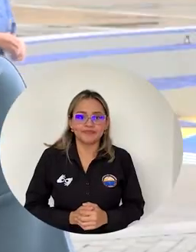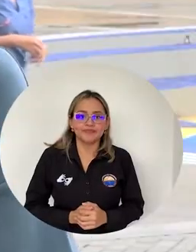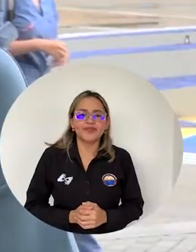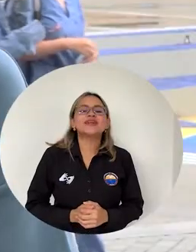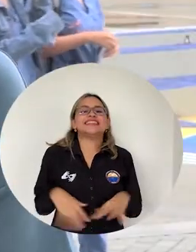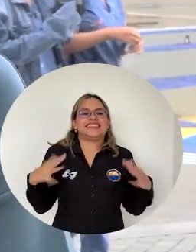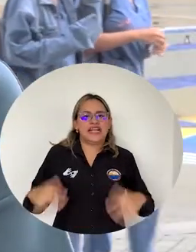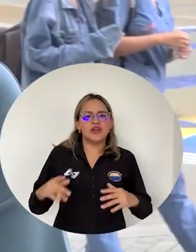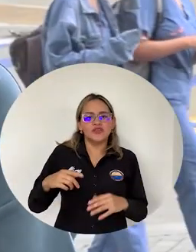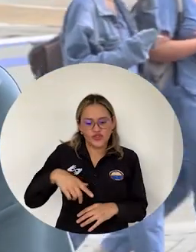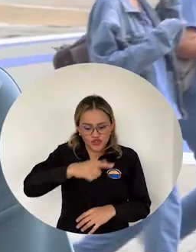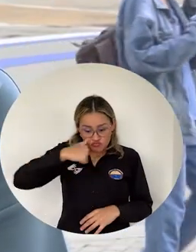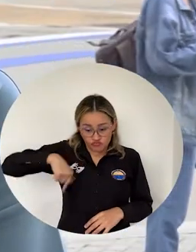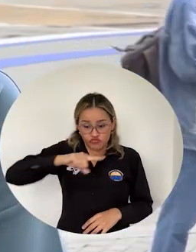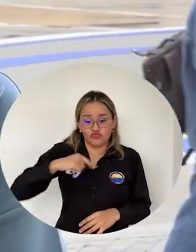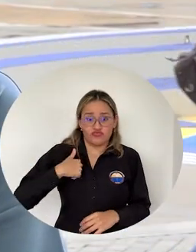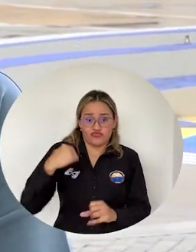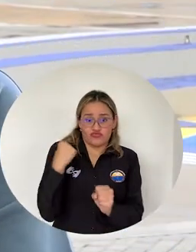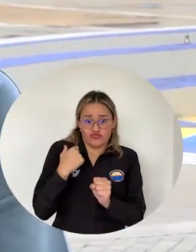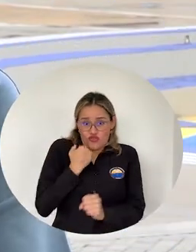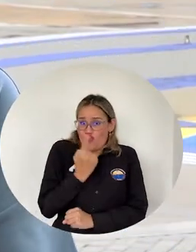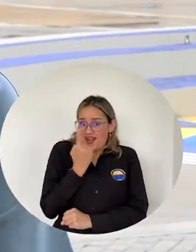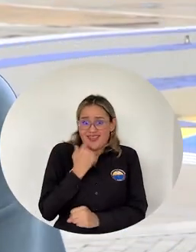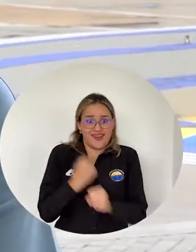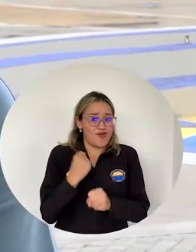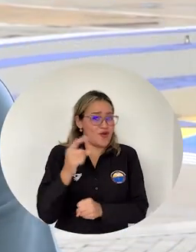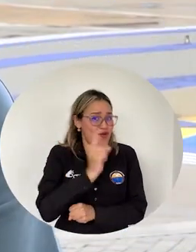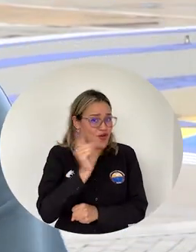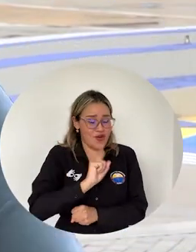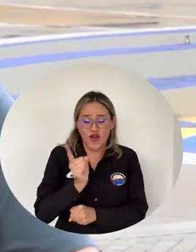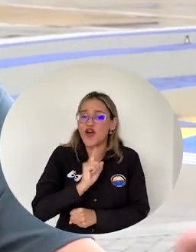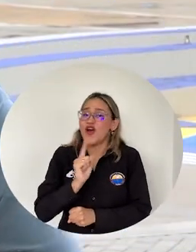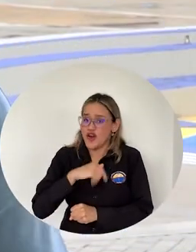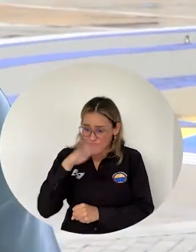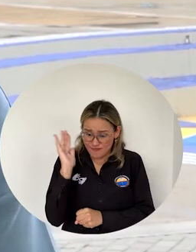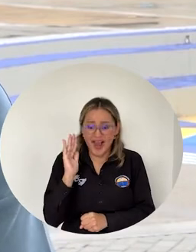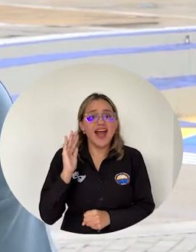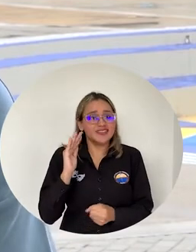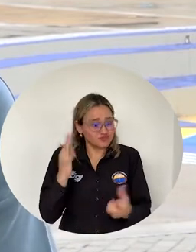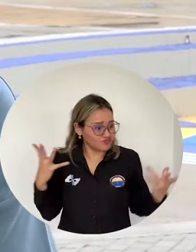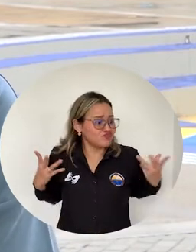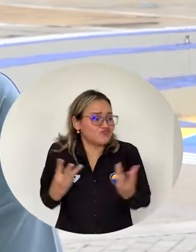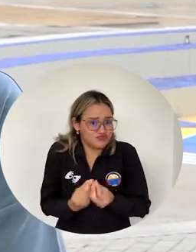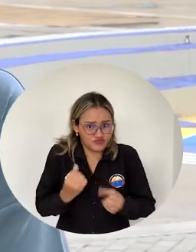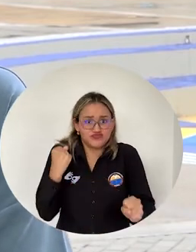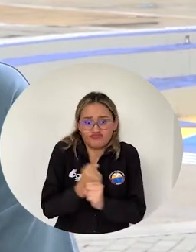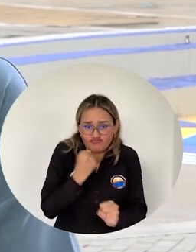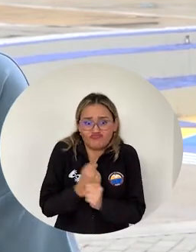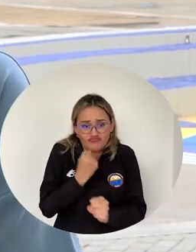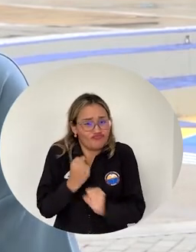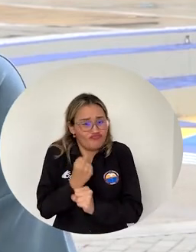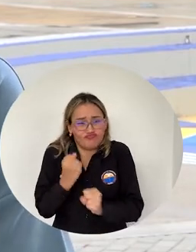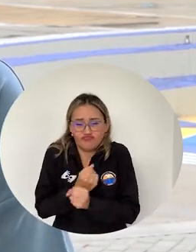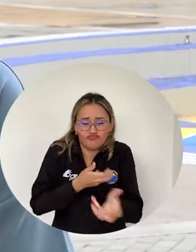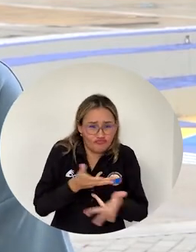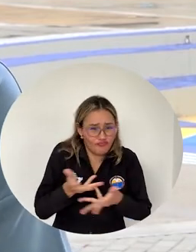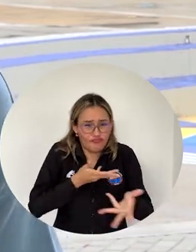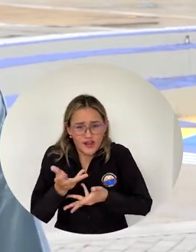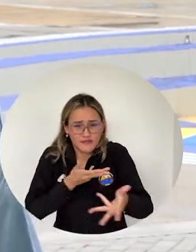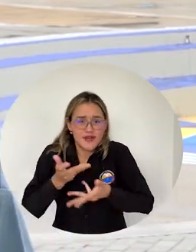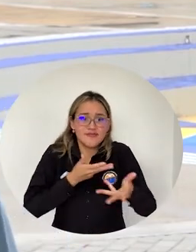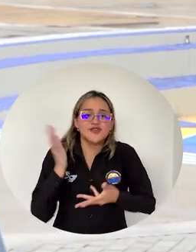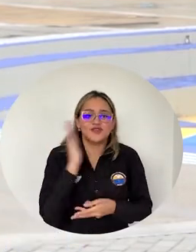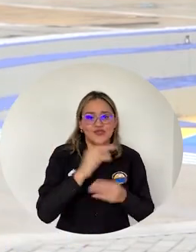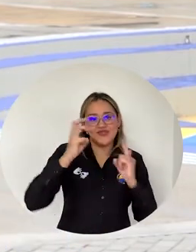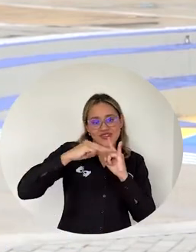trabajo Que no he hecho Sola He hecho con toda la persona De la Universidad de Magdalena Y con la persona Con los